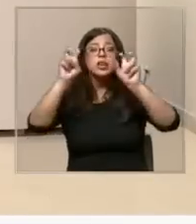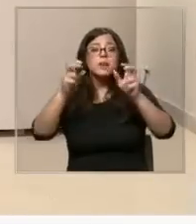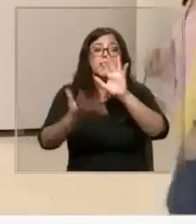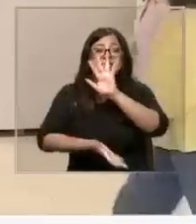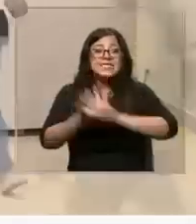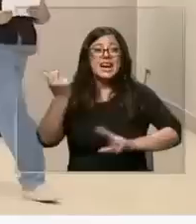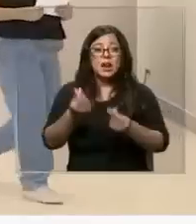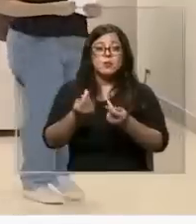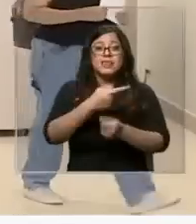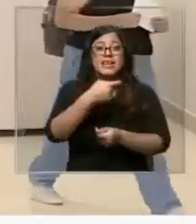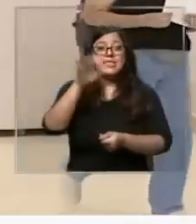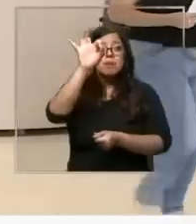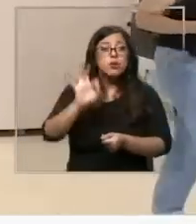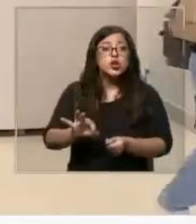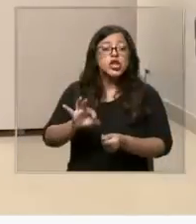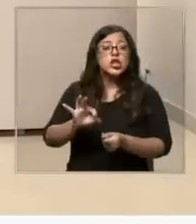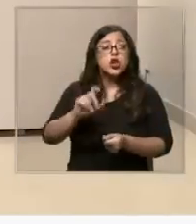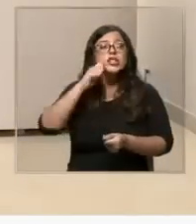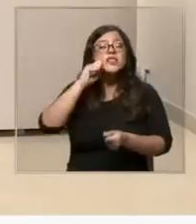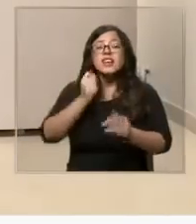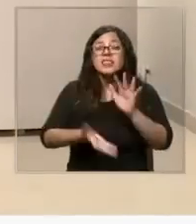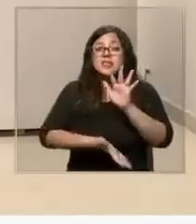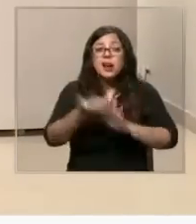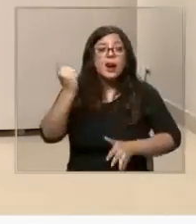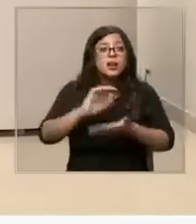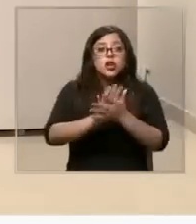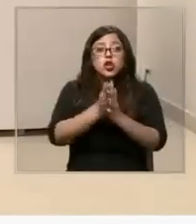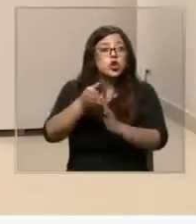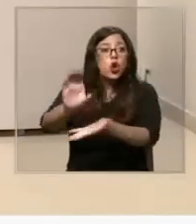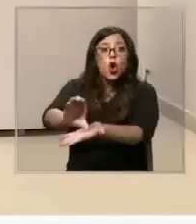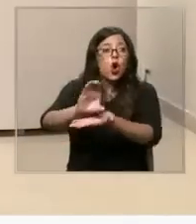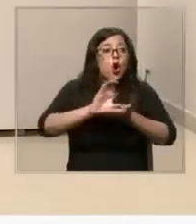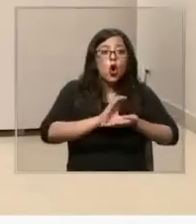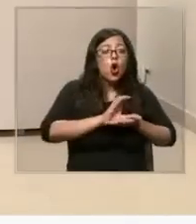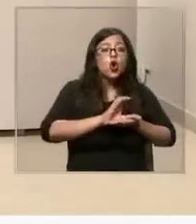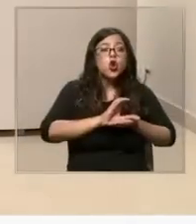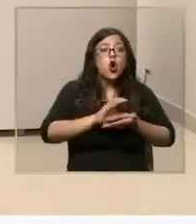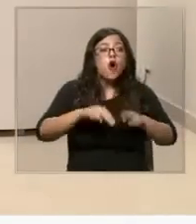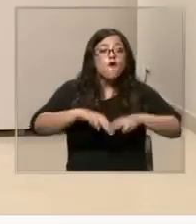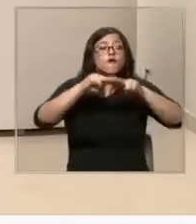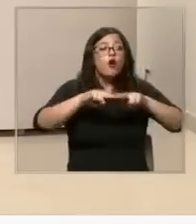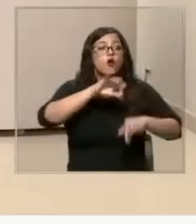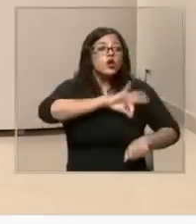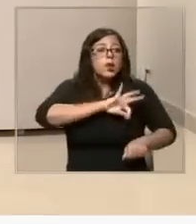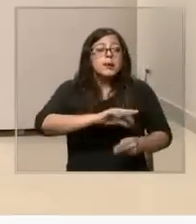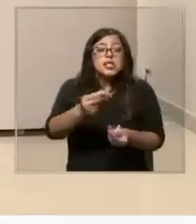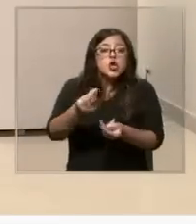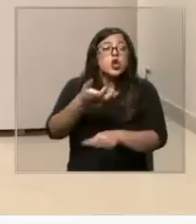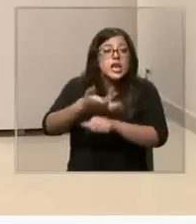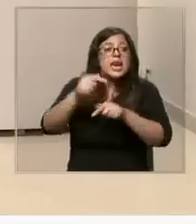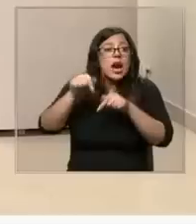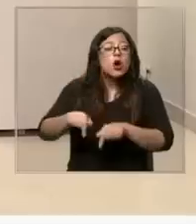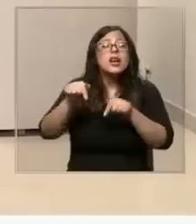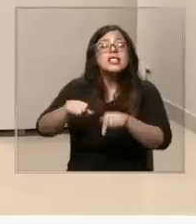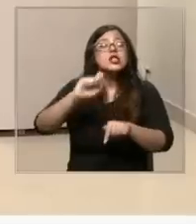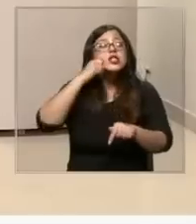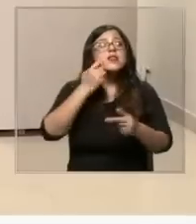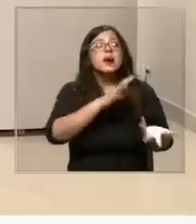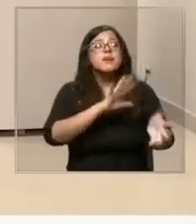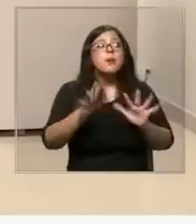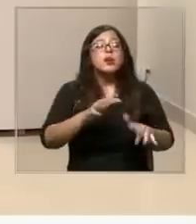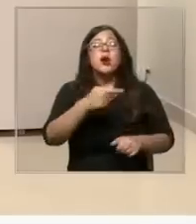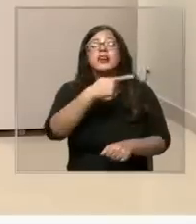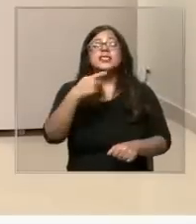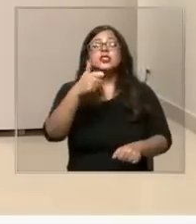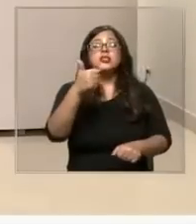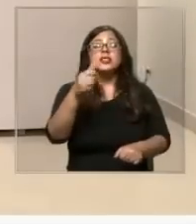100%, eso significaría retirar absolutamente todos los fondos previsionales que hoy día existen y eso hoy día asciende aproximadamente a más